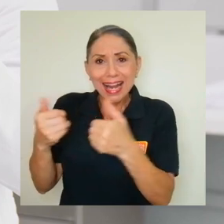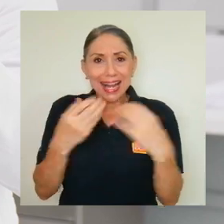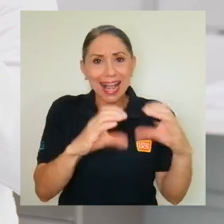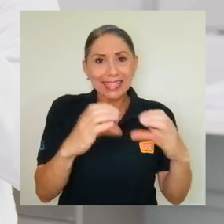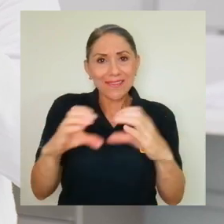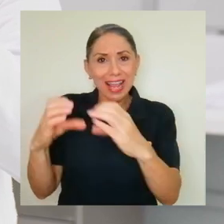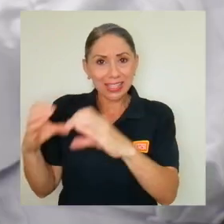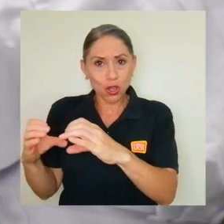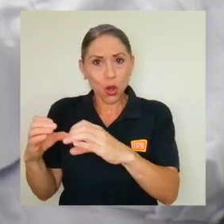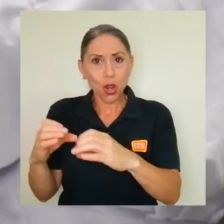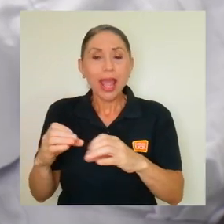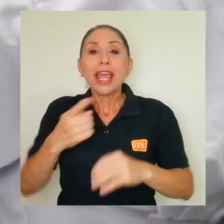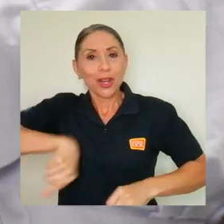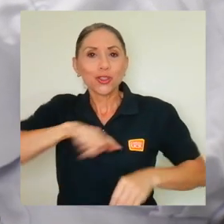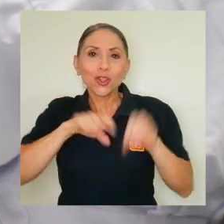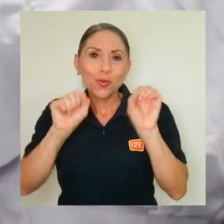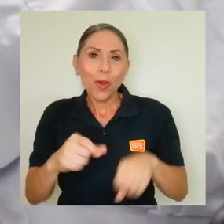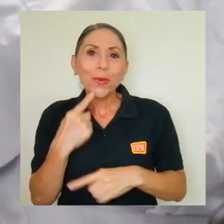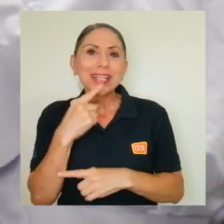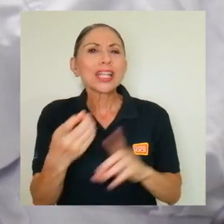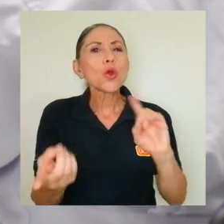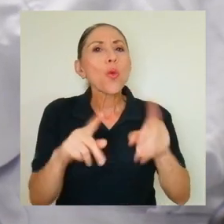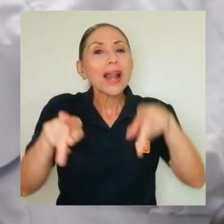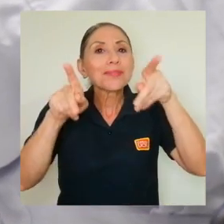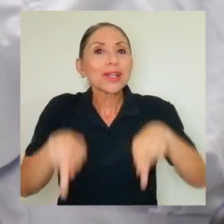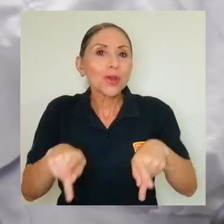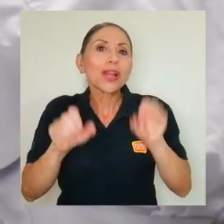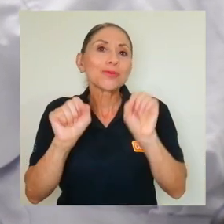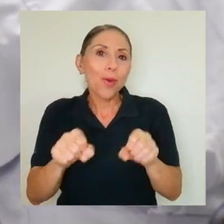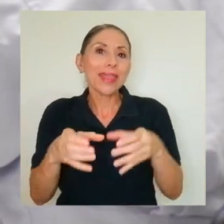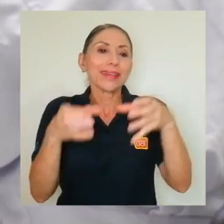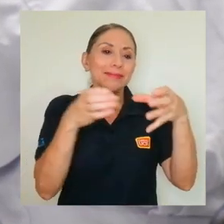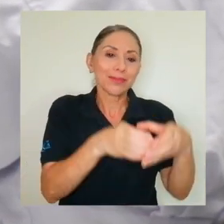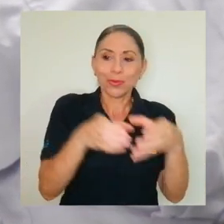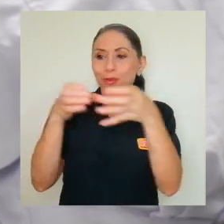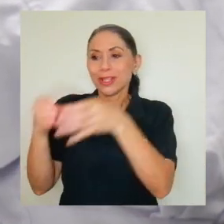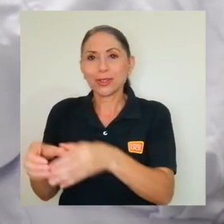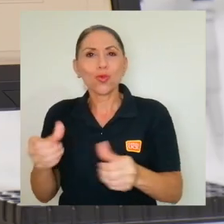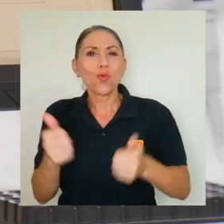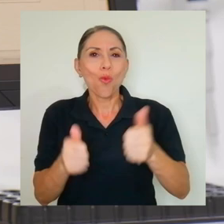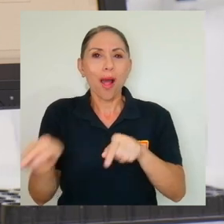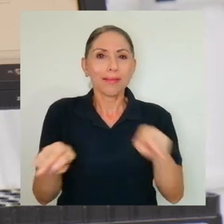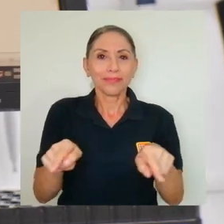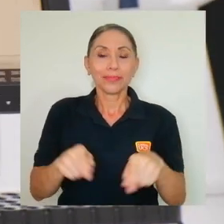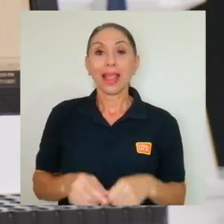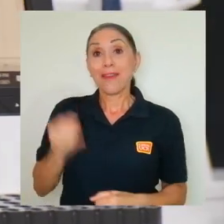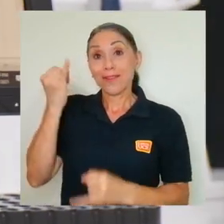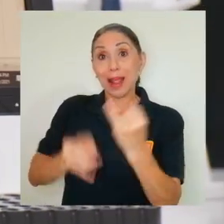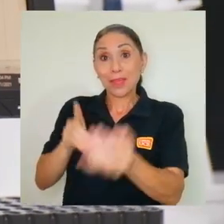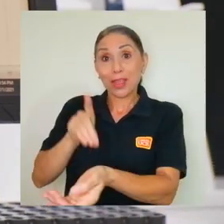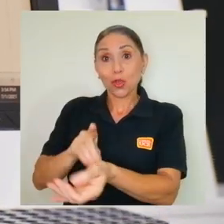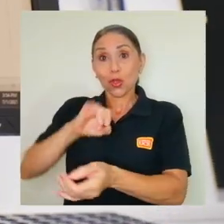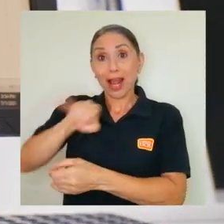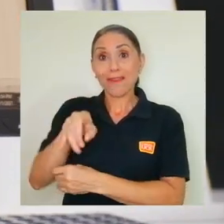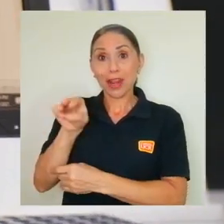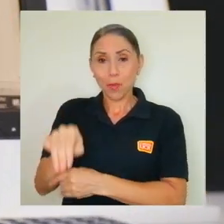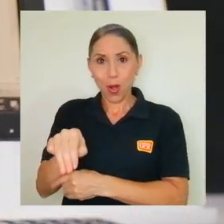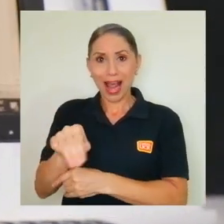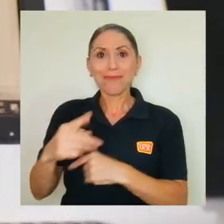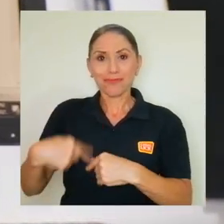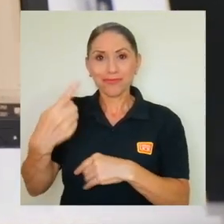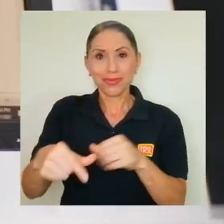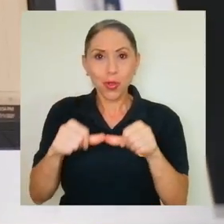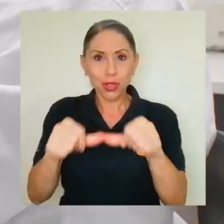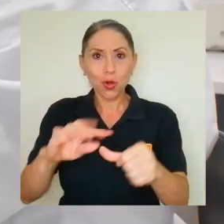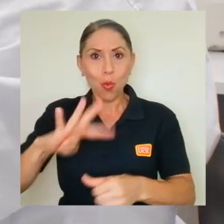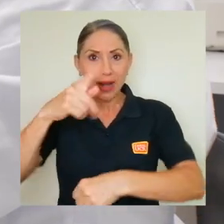una clasificación que nos permite decir cuáles pacientes corresponden a cada uno de estos grupos. Finalmente, el doctor Javier Mora siguió con